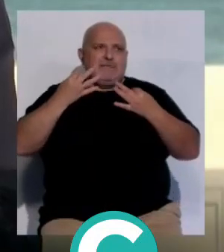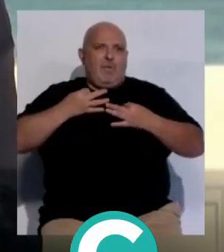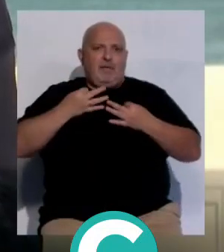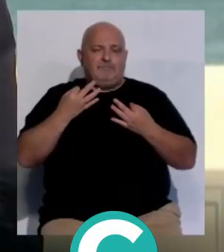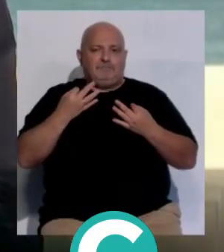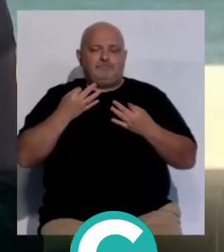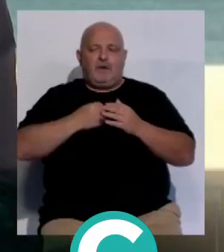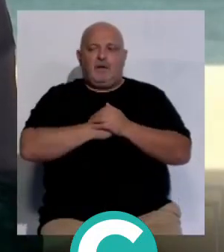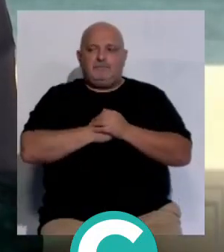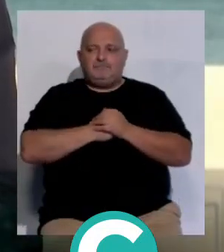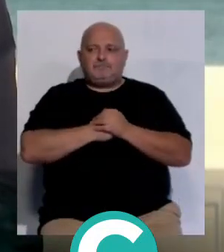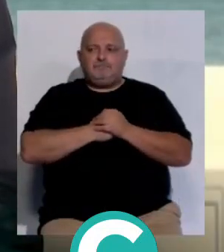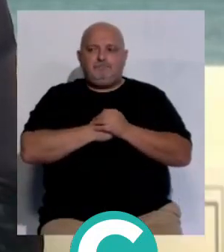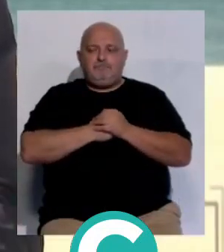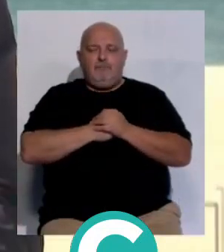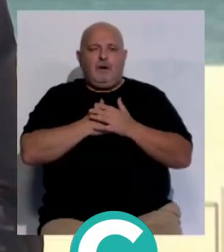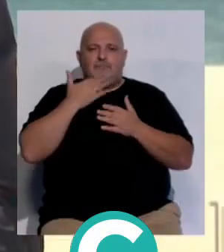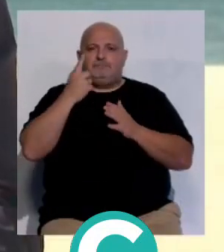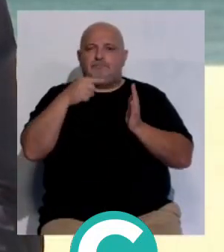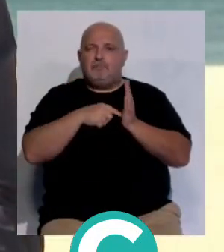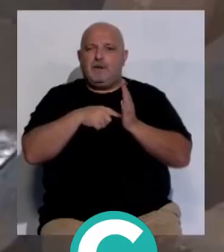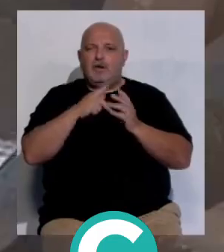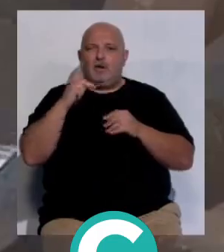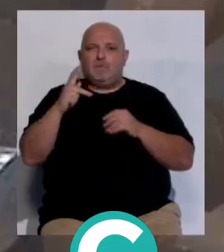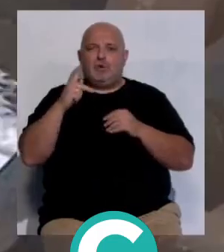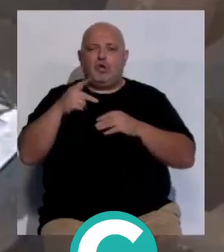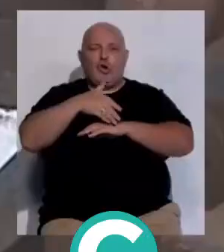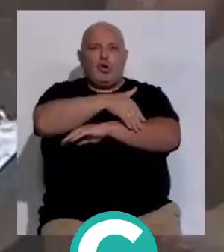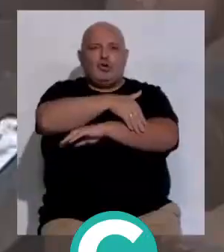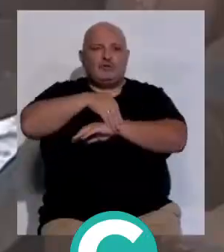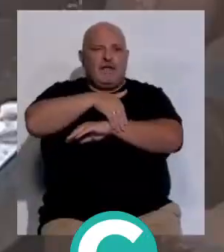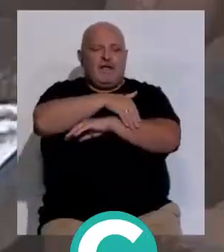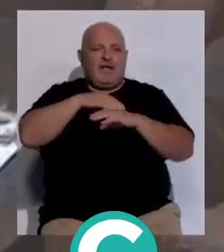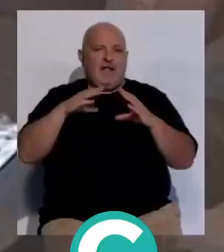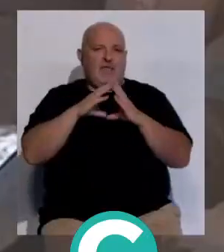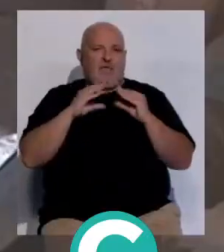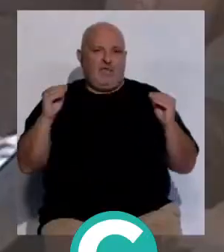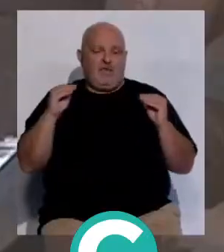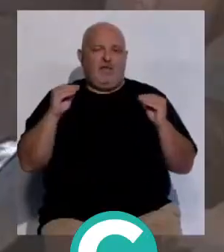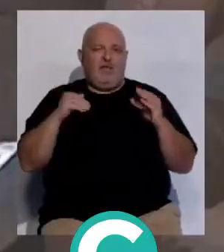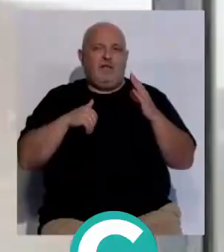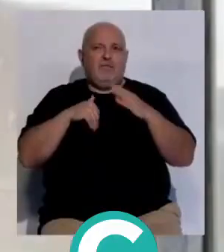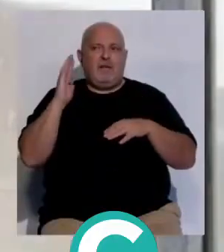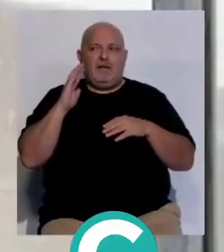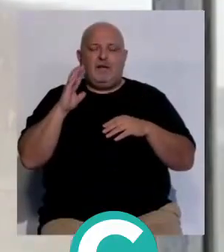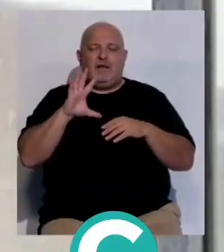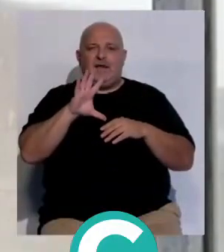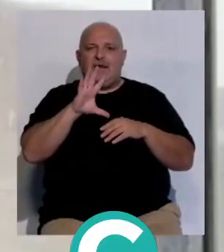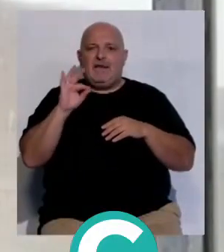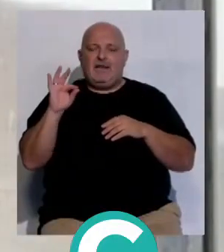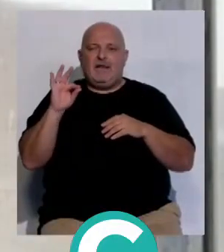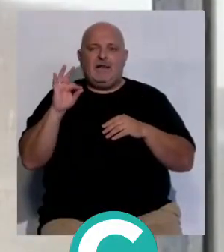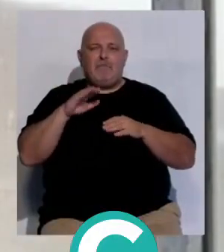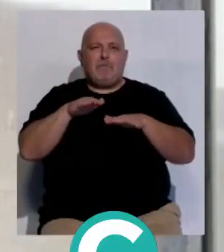a los casi mil kilómetros de costa que tiene Andalucía y a las más de 500